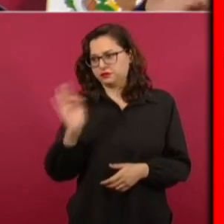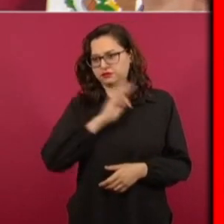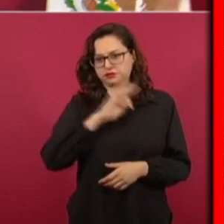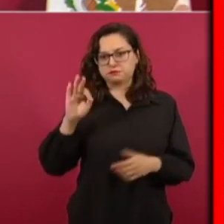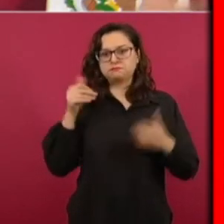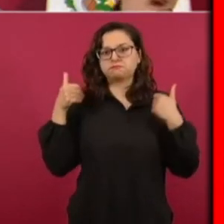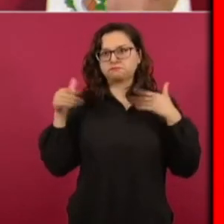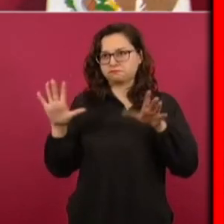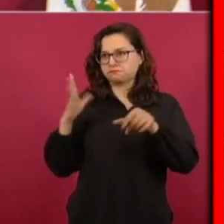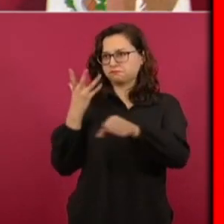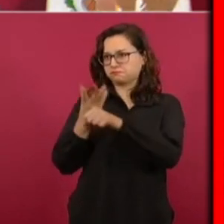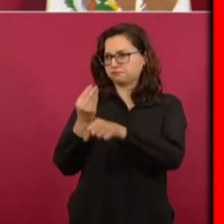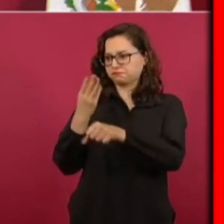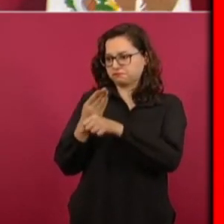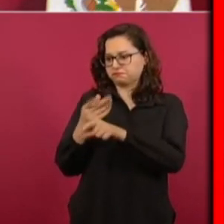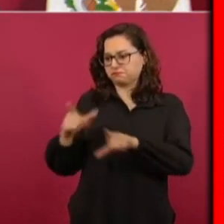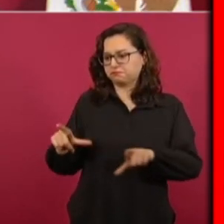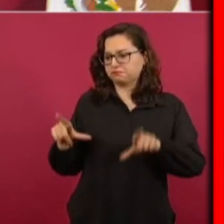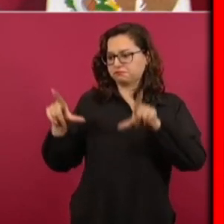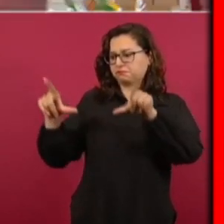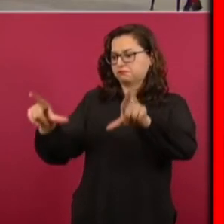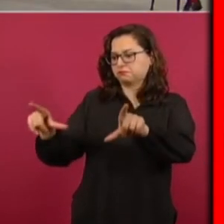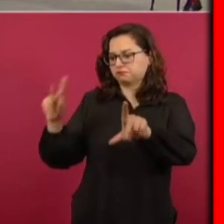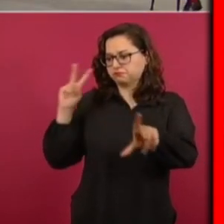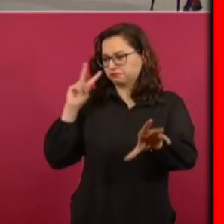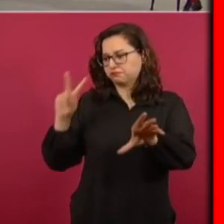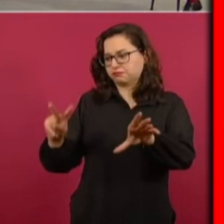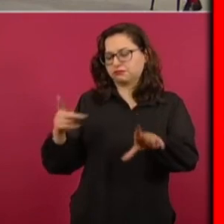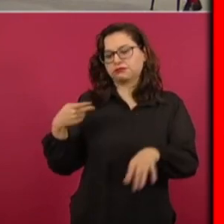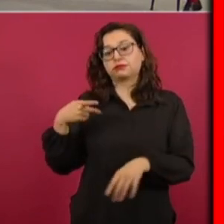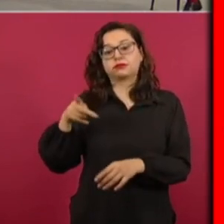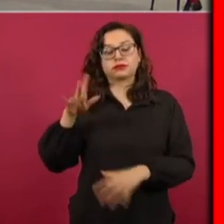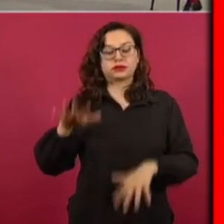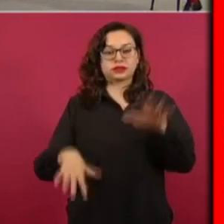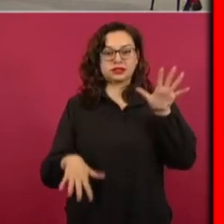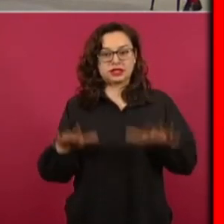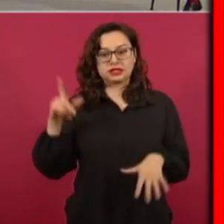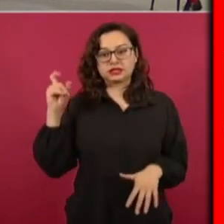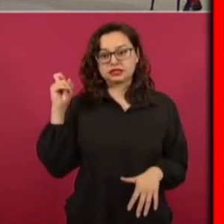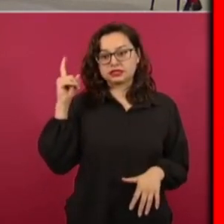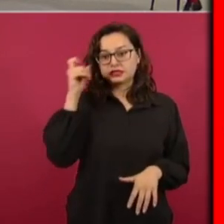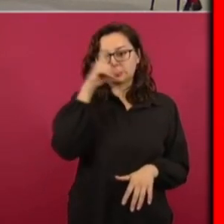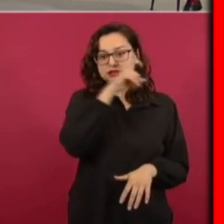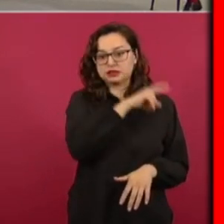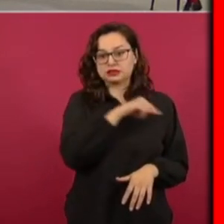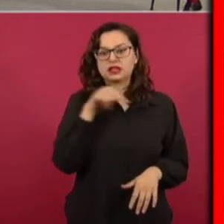aquí tenemos la dificultad de